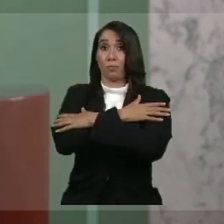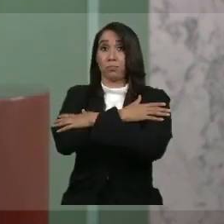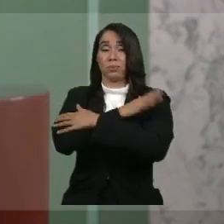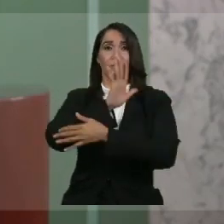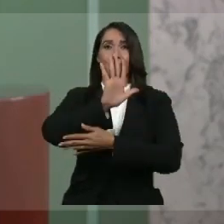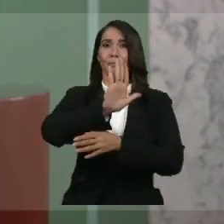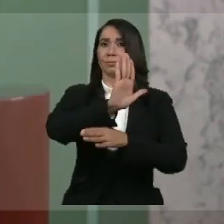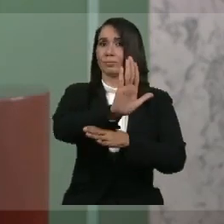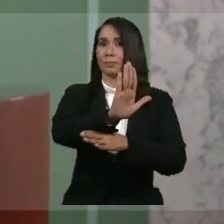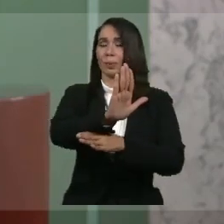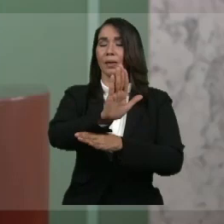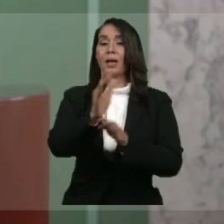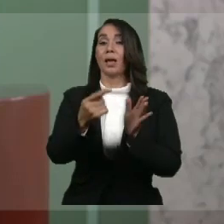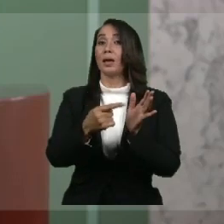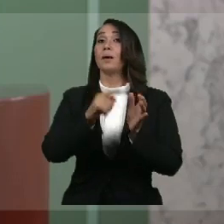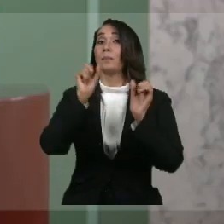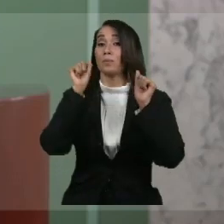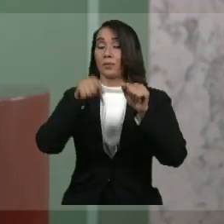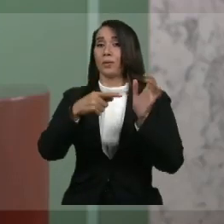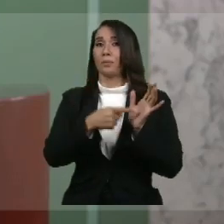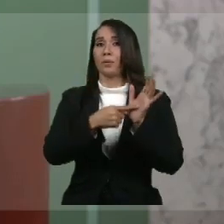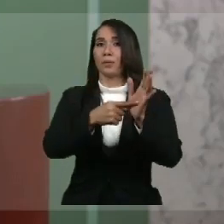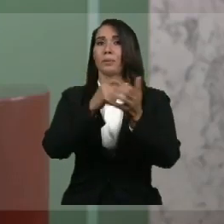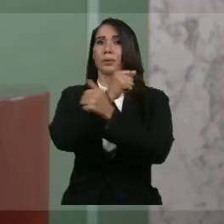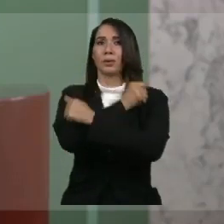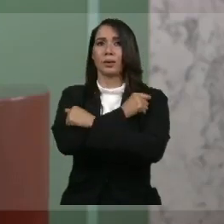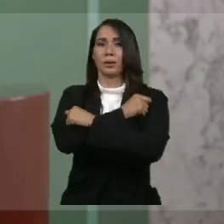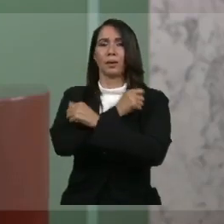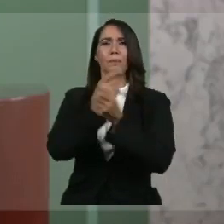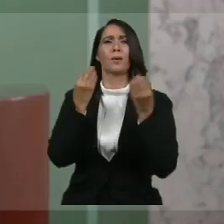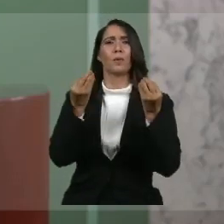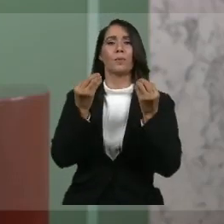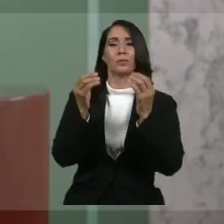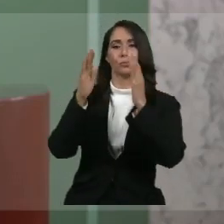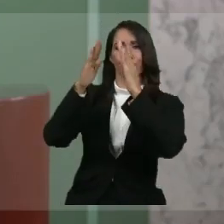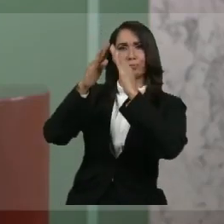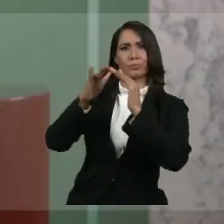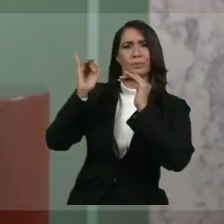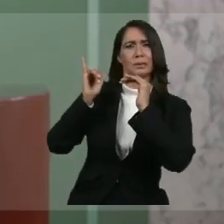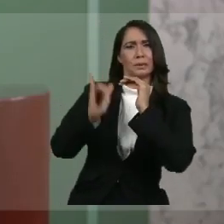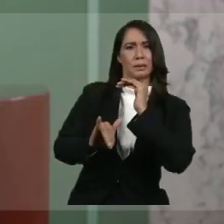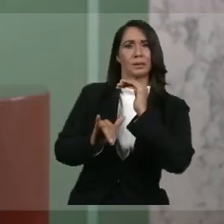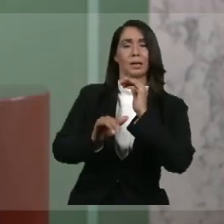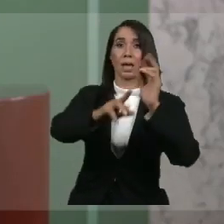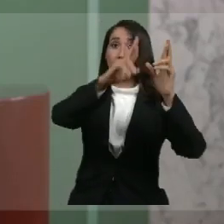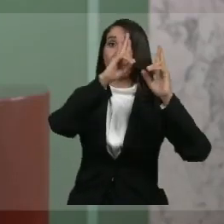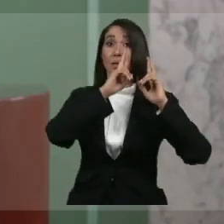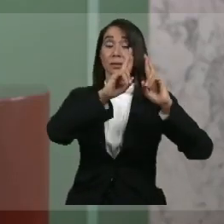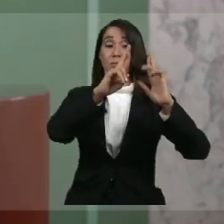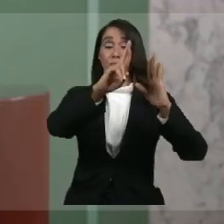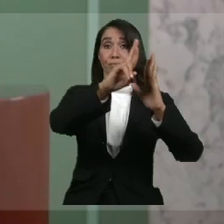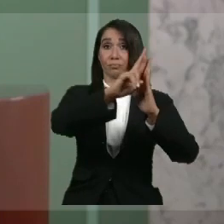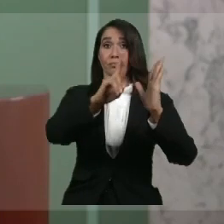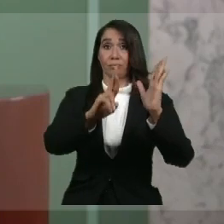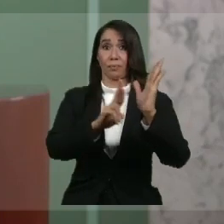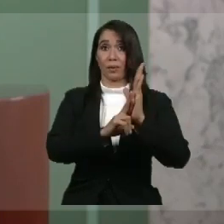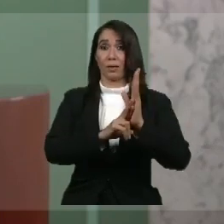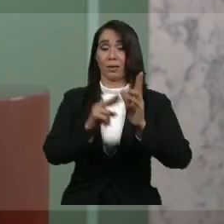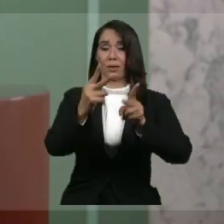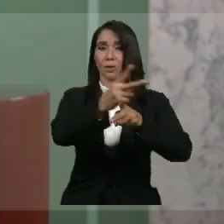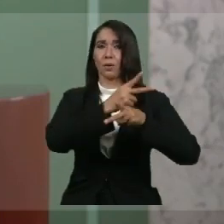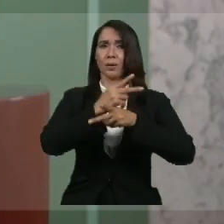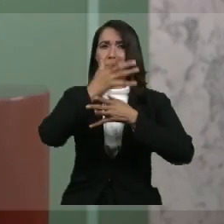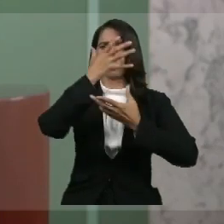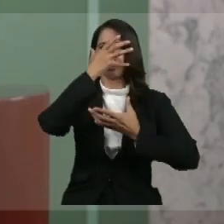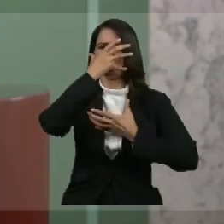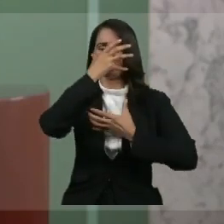la nueva forma de demostrar el amor es quedarse en casa, es respetar las normas, es protegerse el